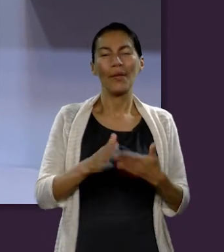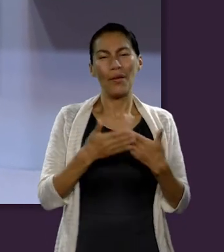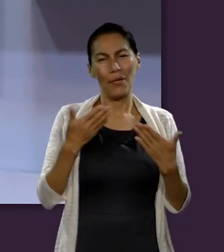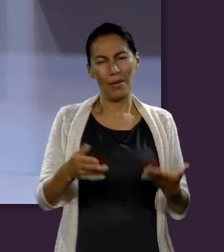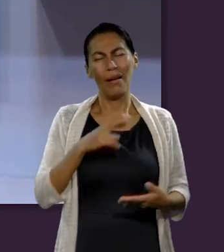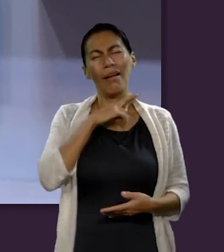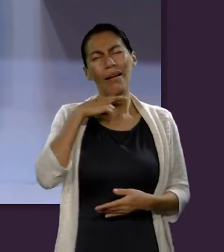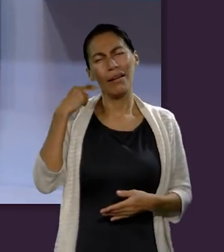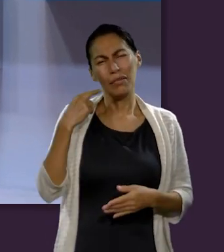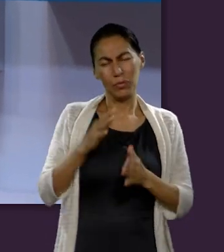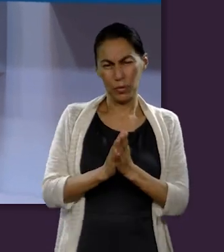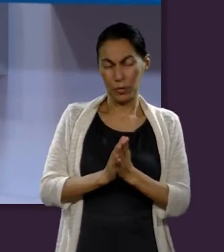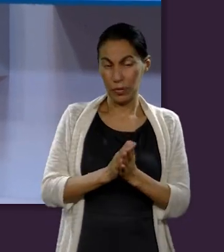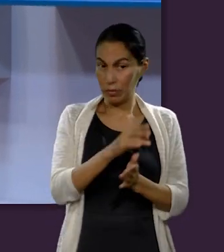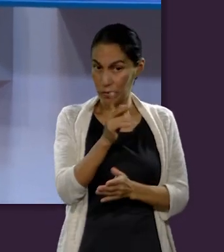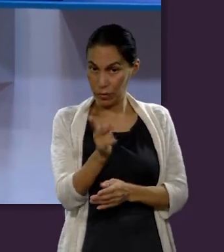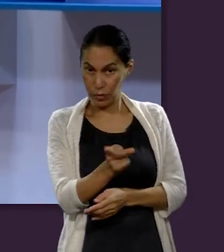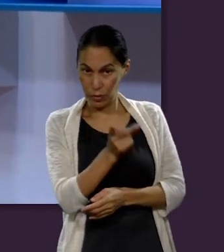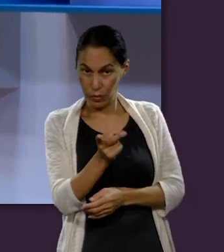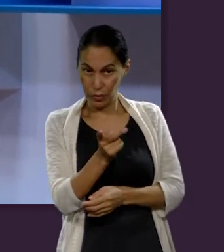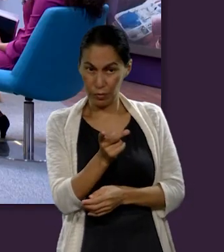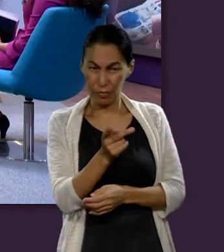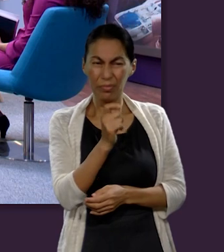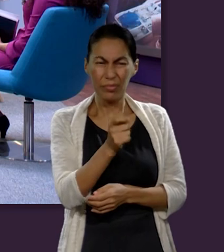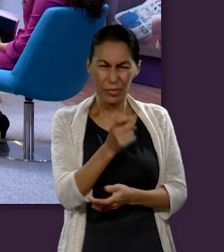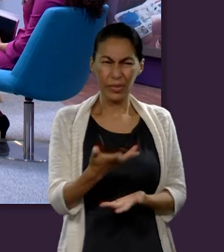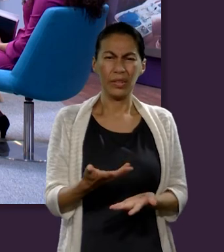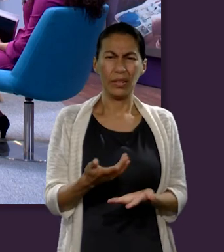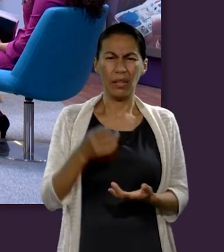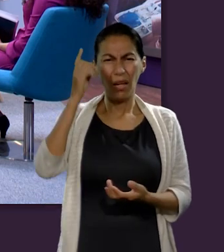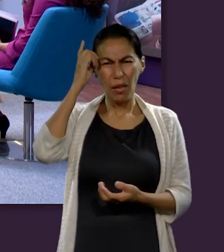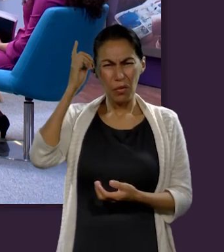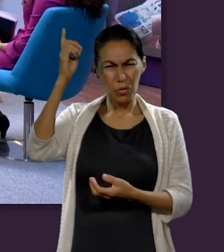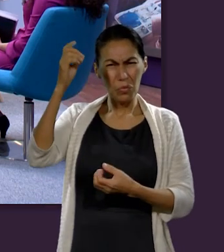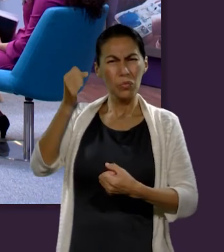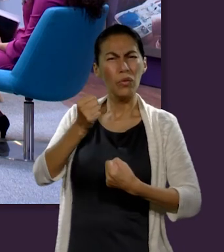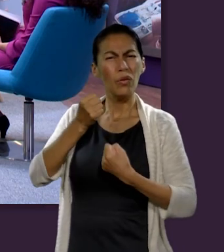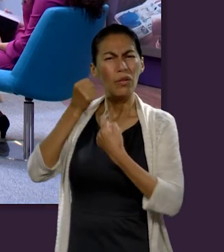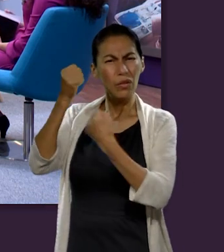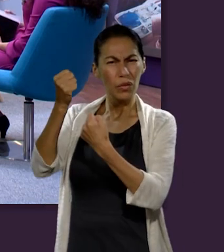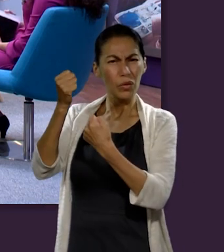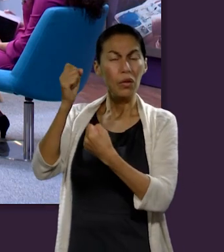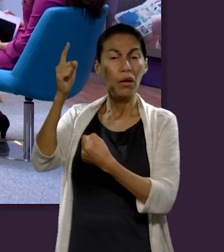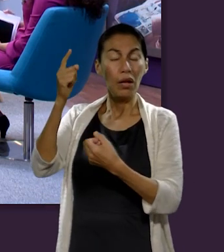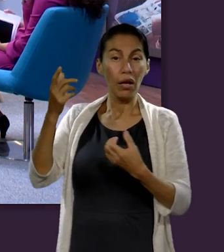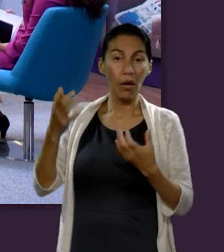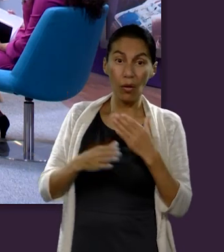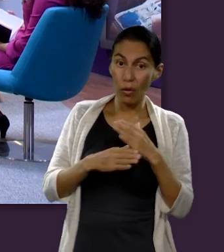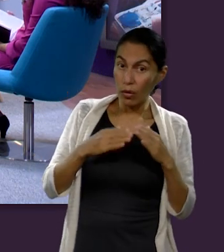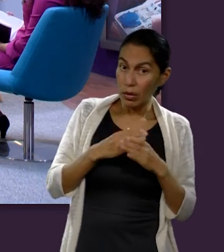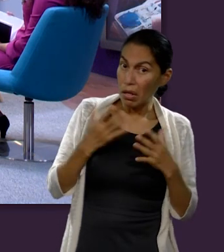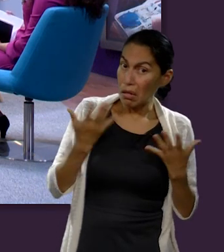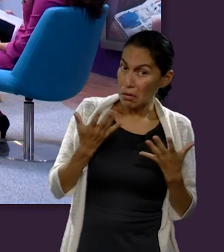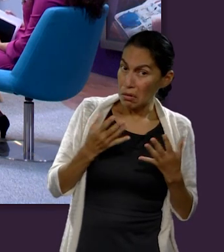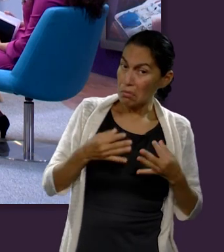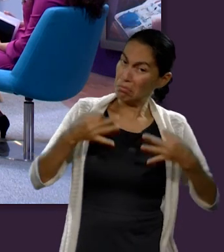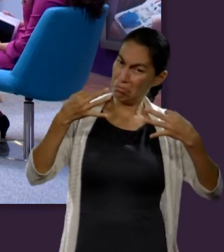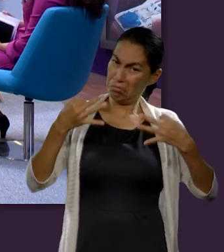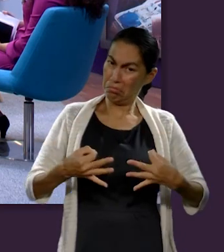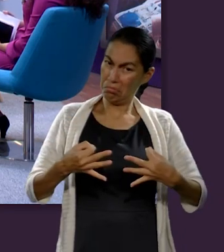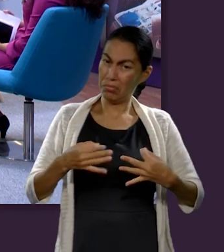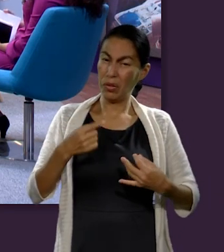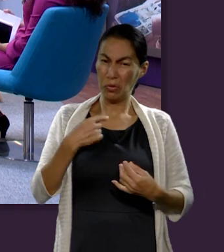pregunto, Ricardo, ¿qué enseña esto acerca de que Dios es poderoso para hacer las cosas